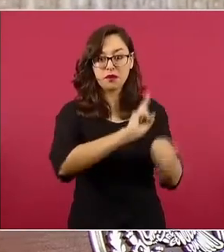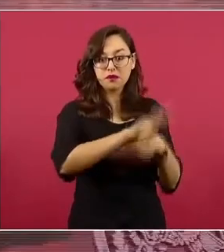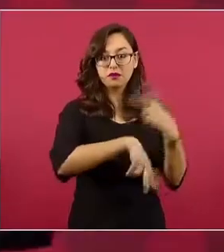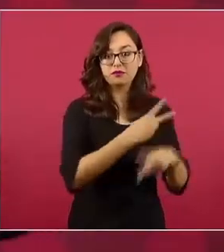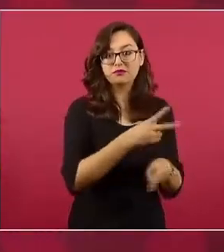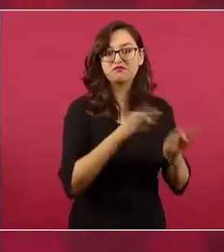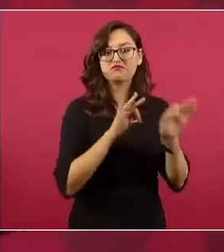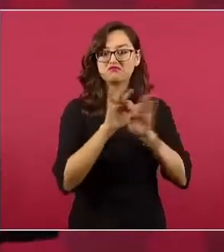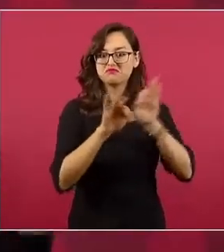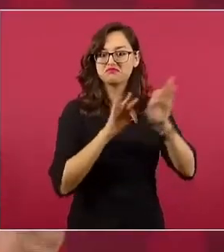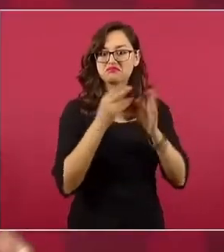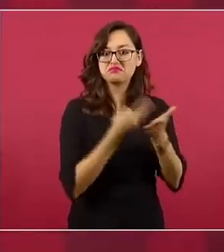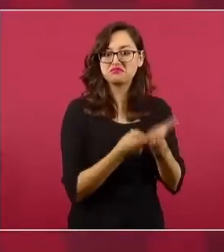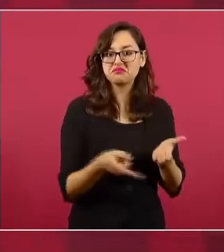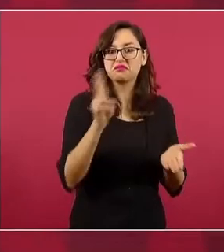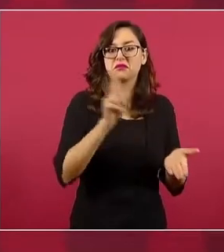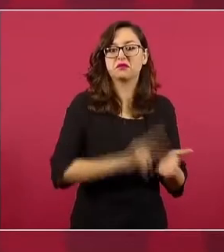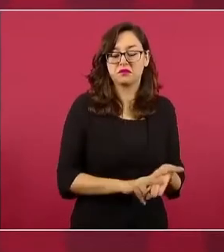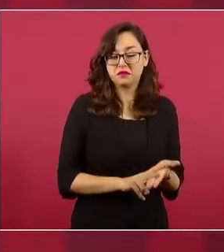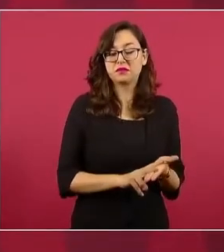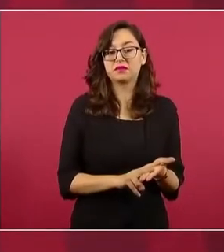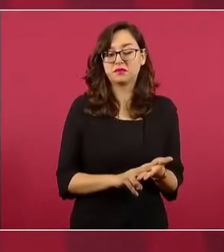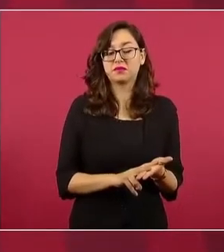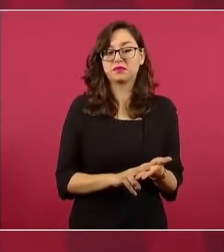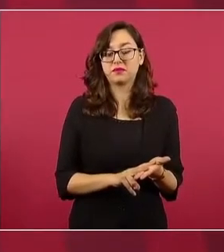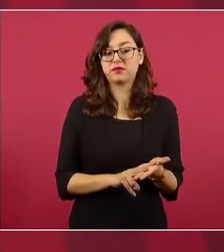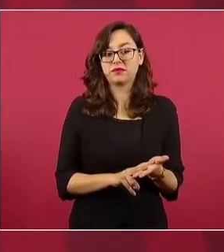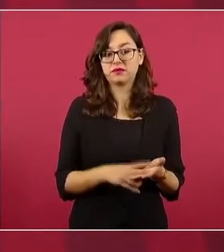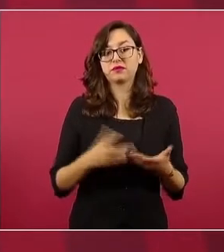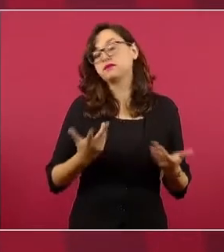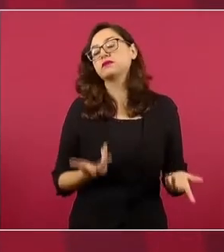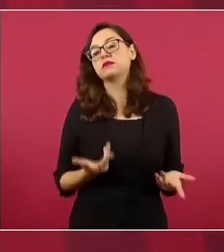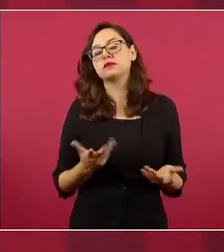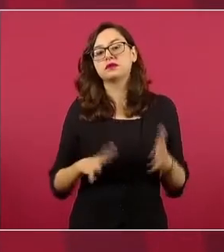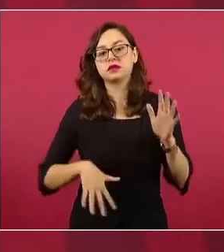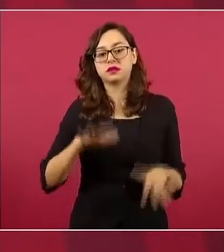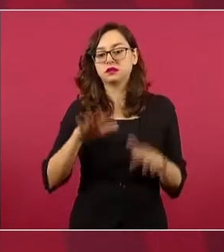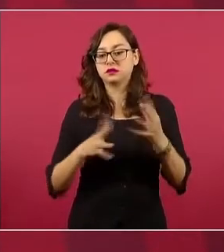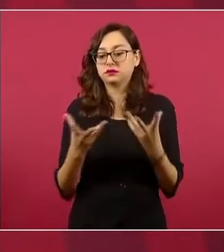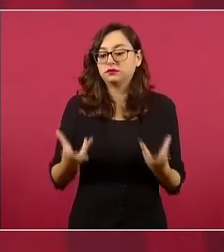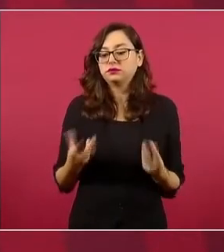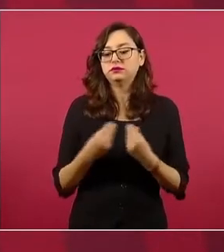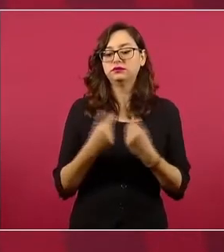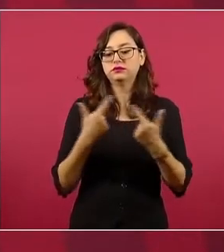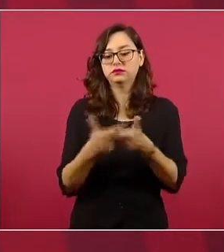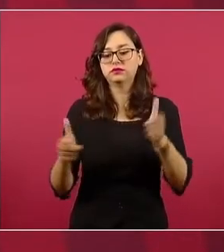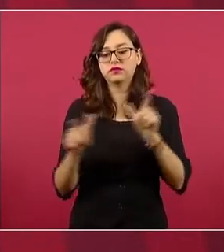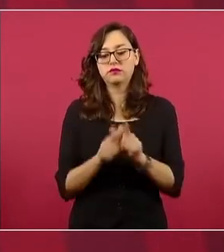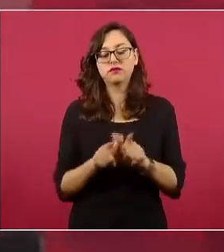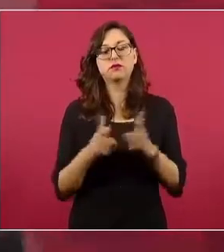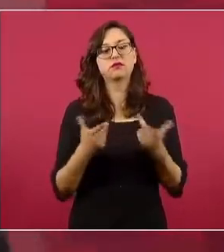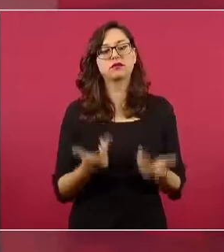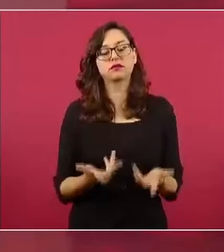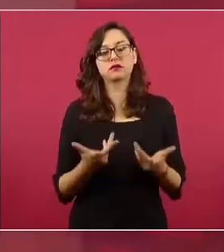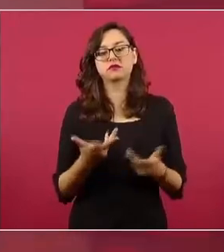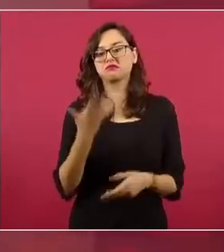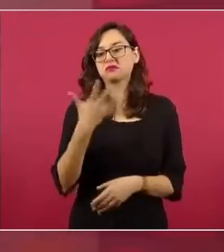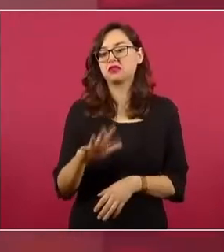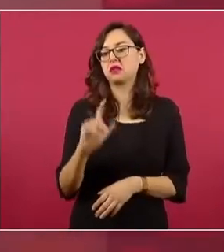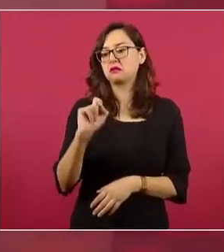Y rentan a casa y ahí están 10, 20